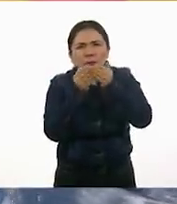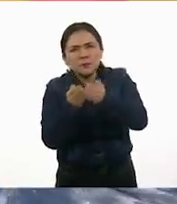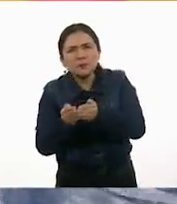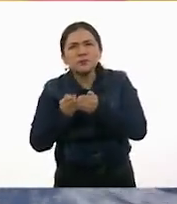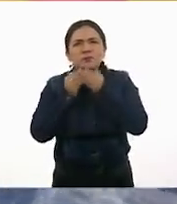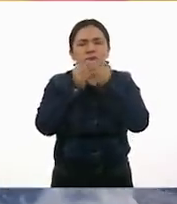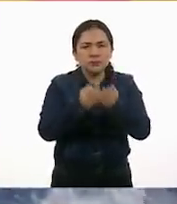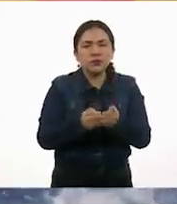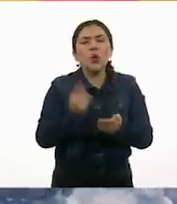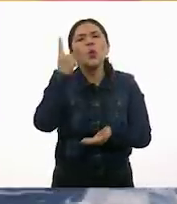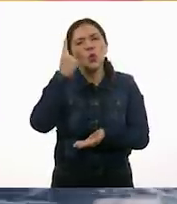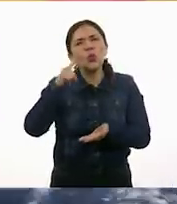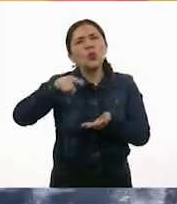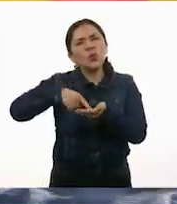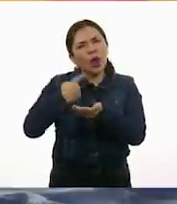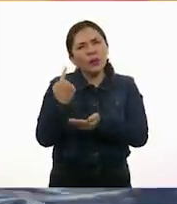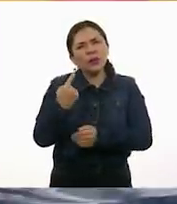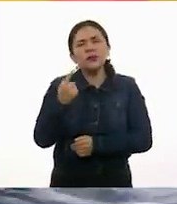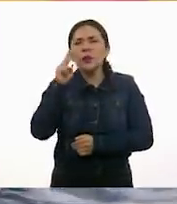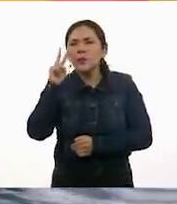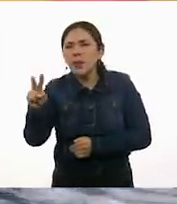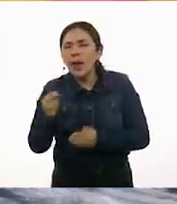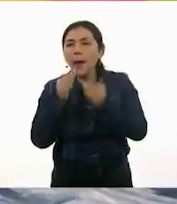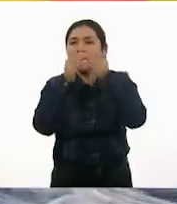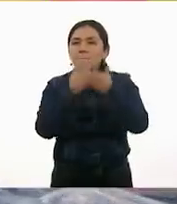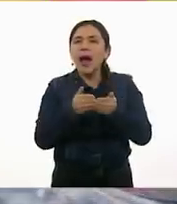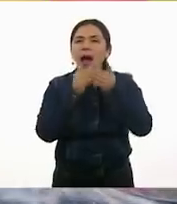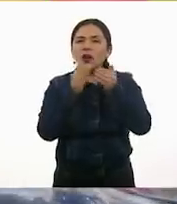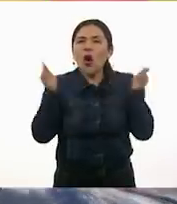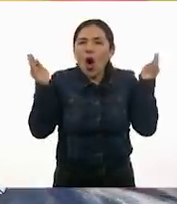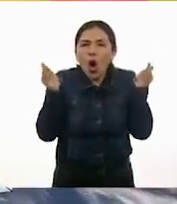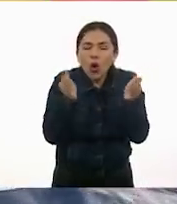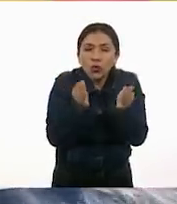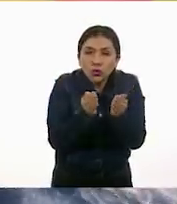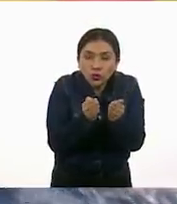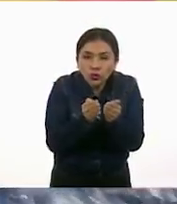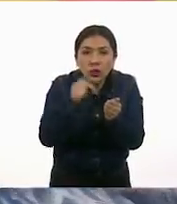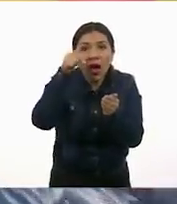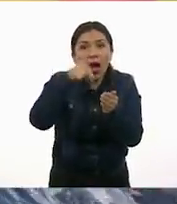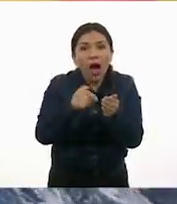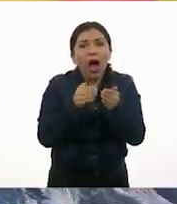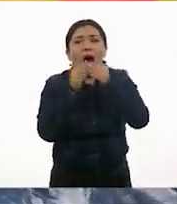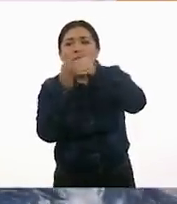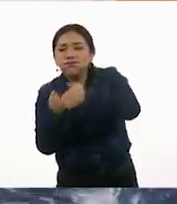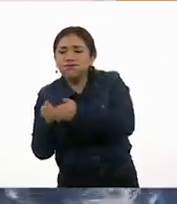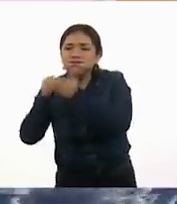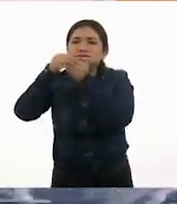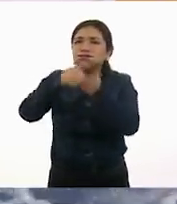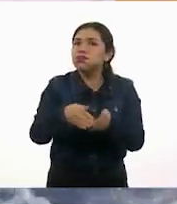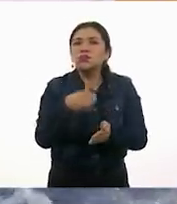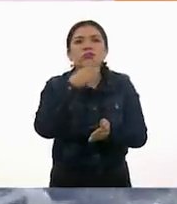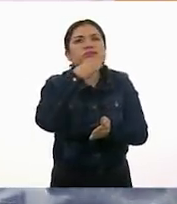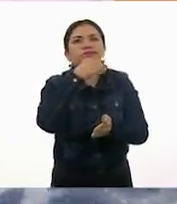Había una vez un barco chiquito que no podía, que no podía, que no podía